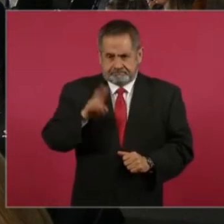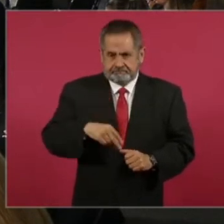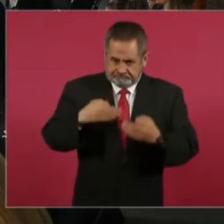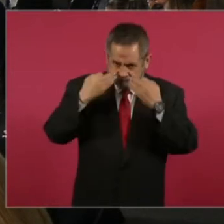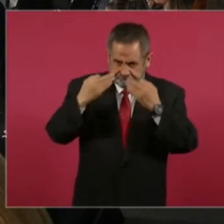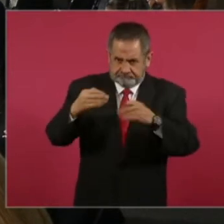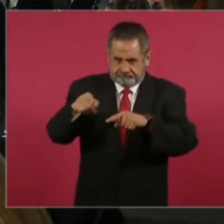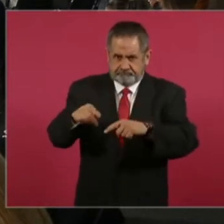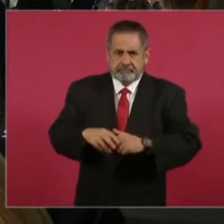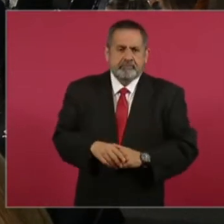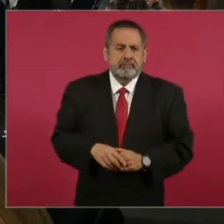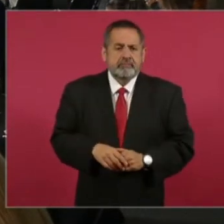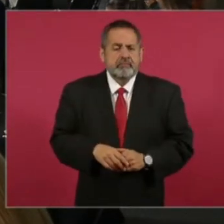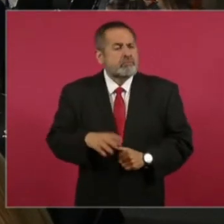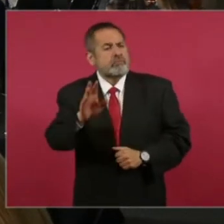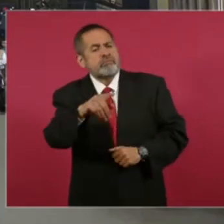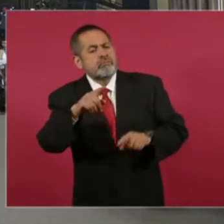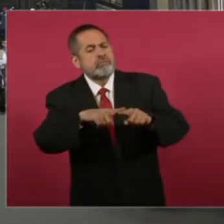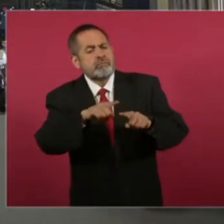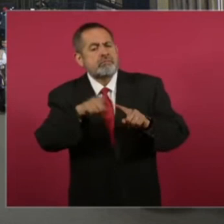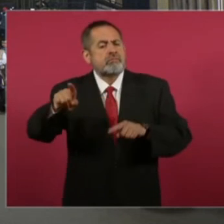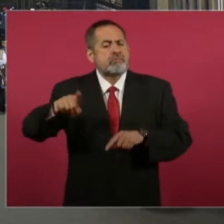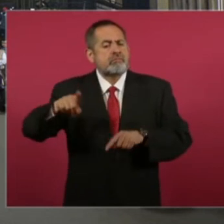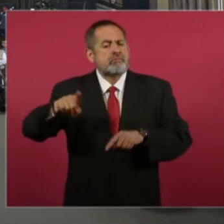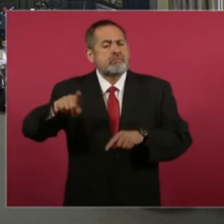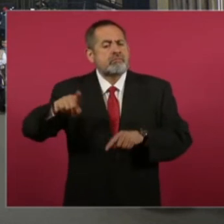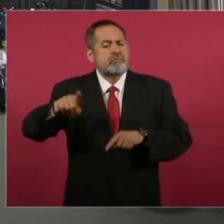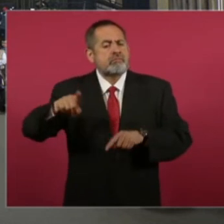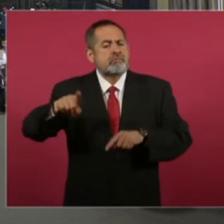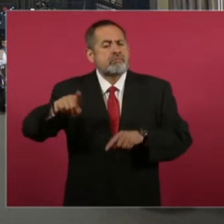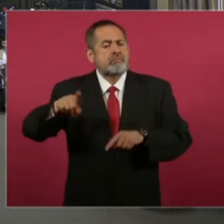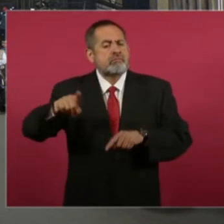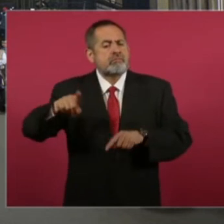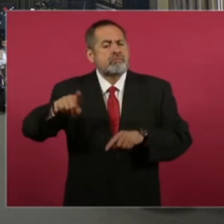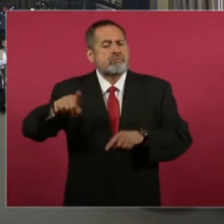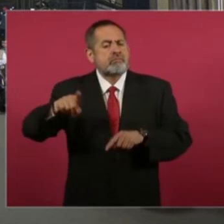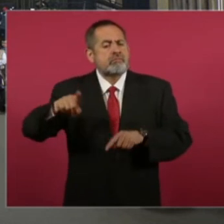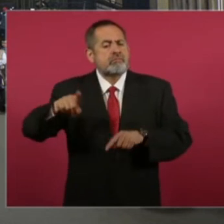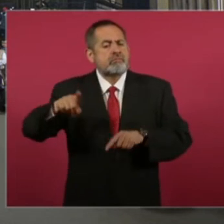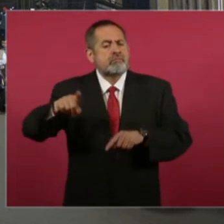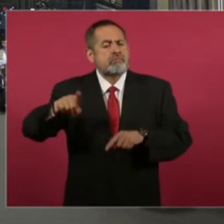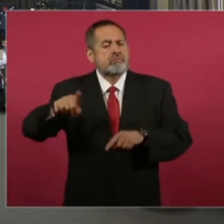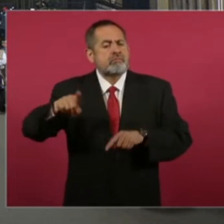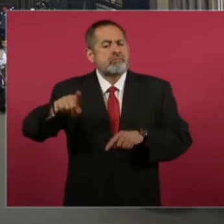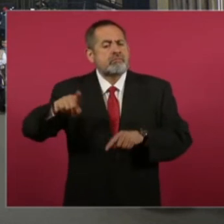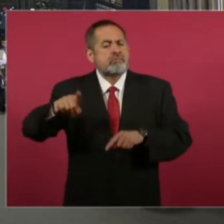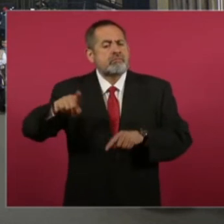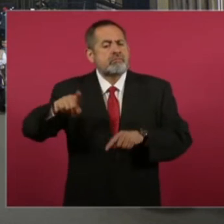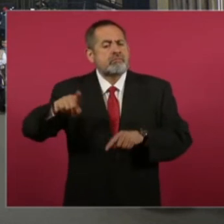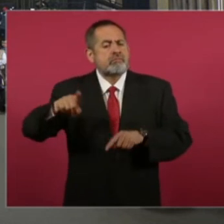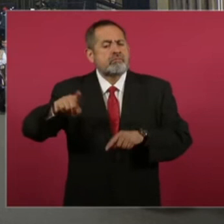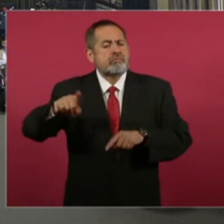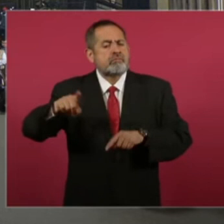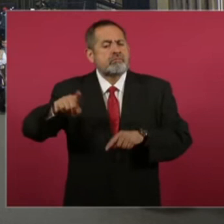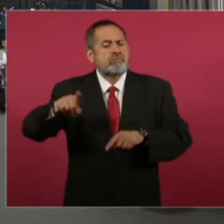eso lo verían ya directo con la gobernadora Mara Lizama bueno amigos bueno si les gustó toda esta información compártelo en sus redes